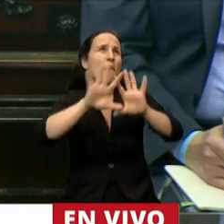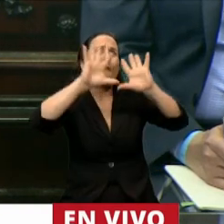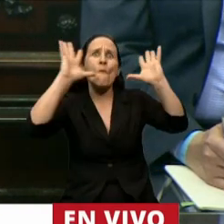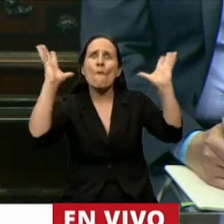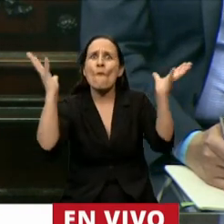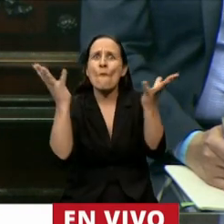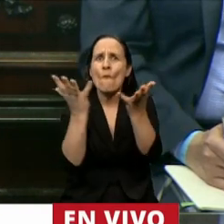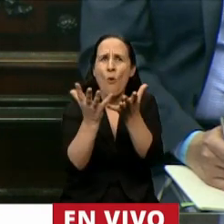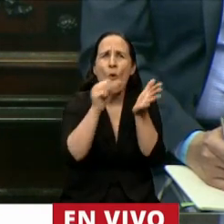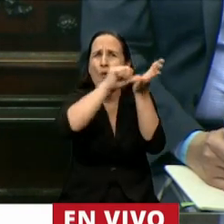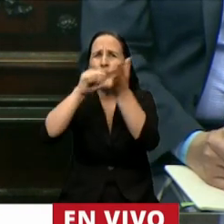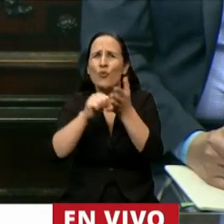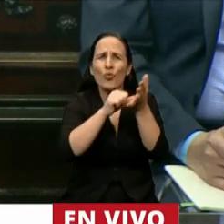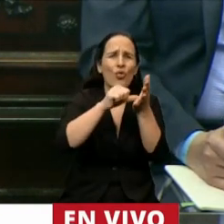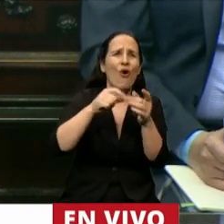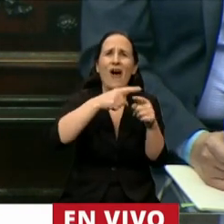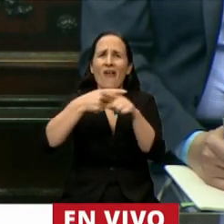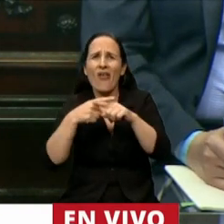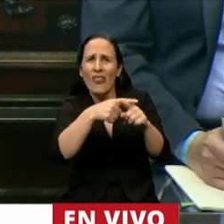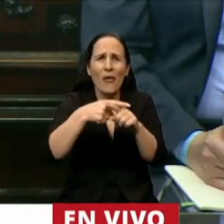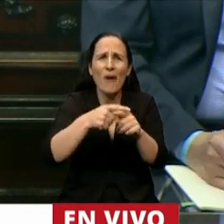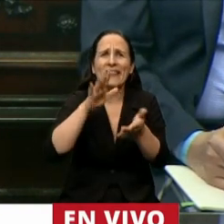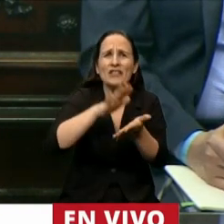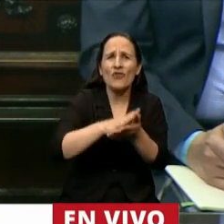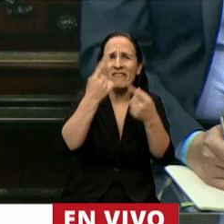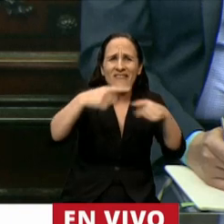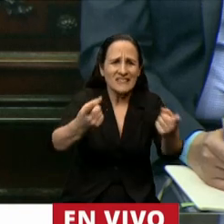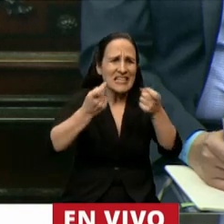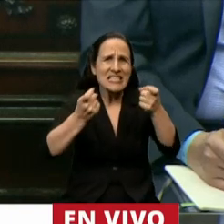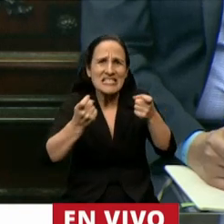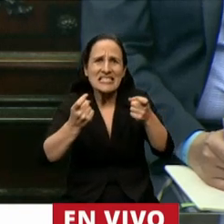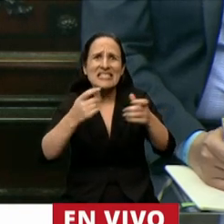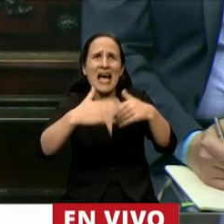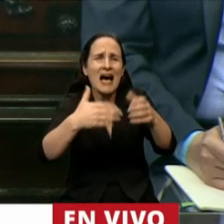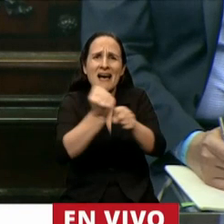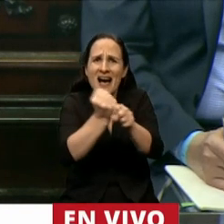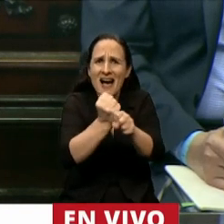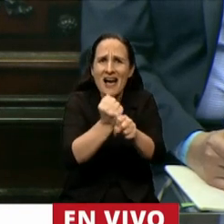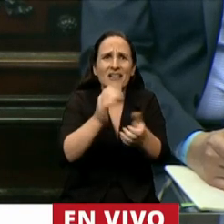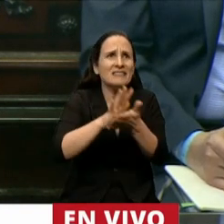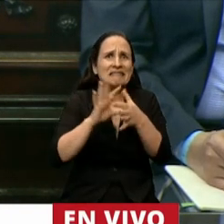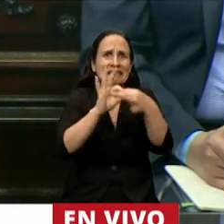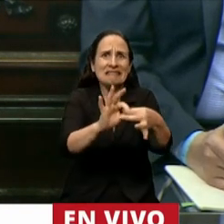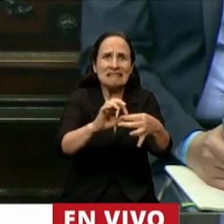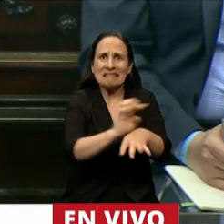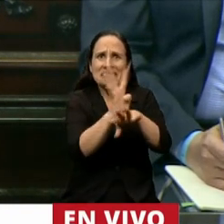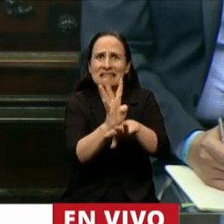sobre el acceso a los insumos necesarios para trabajar y operar sobre la pandemia